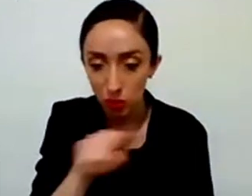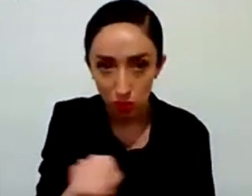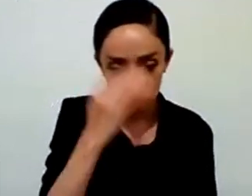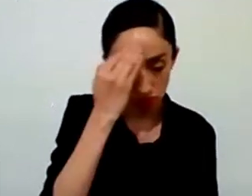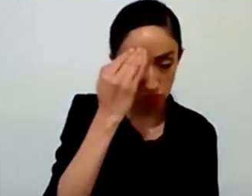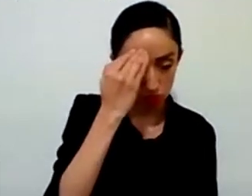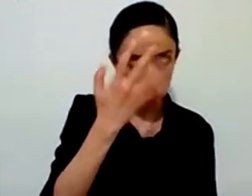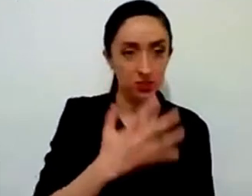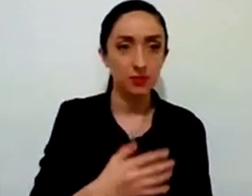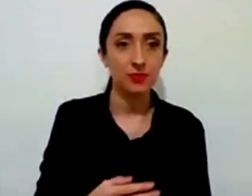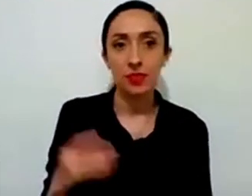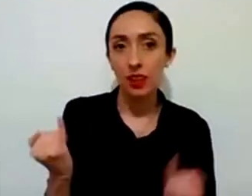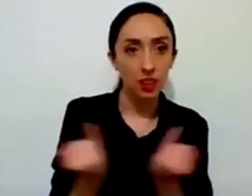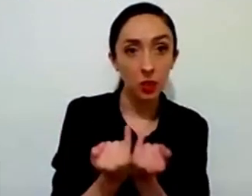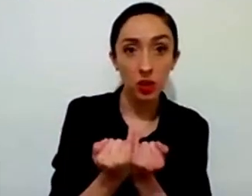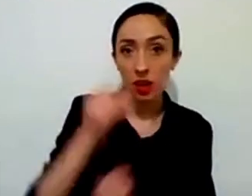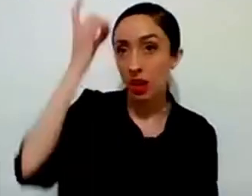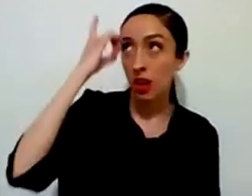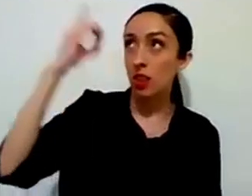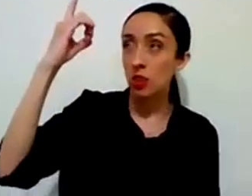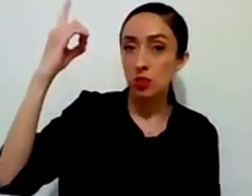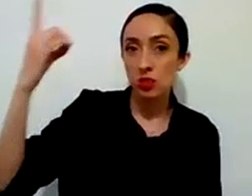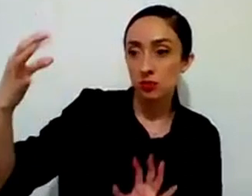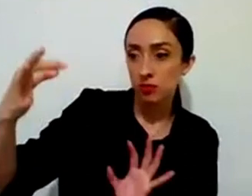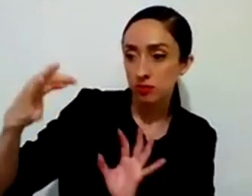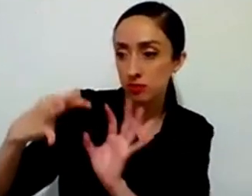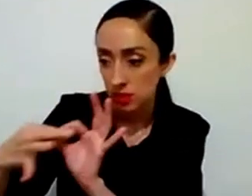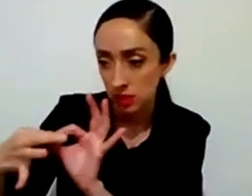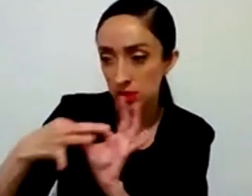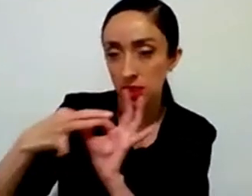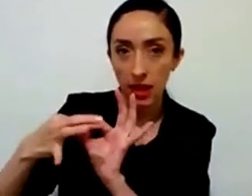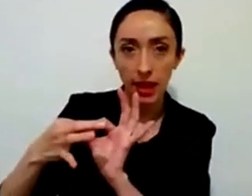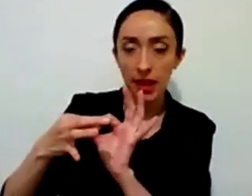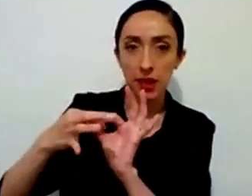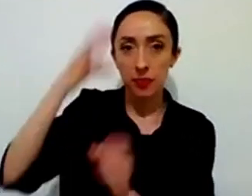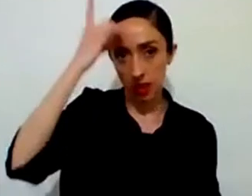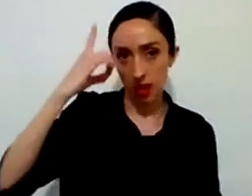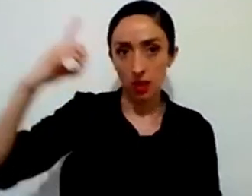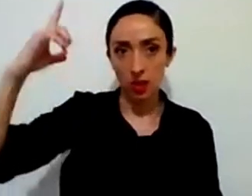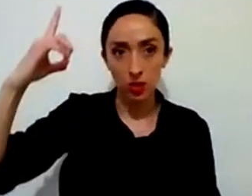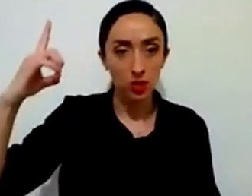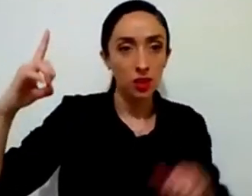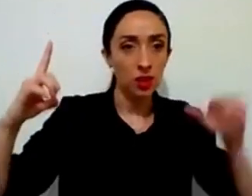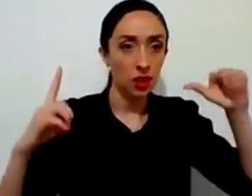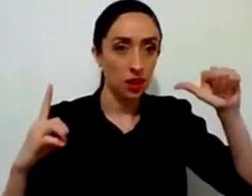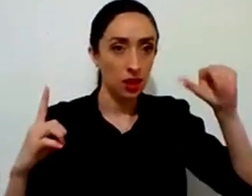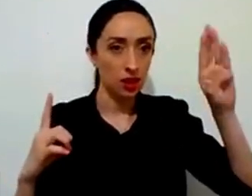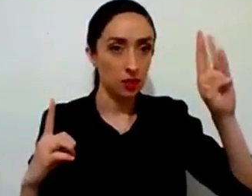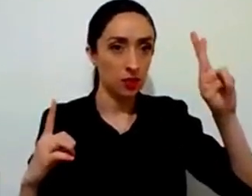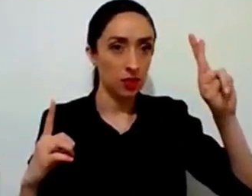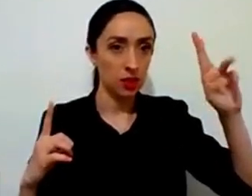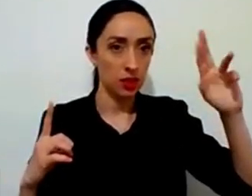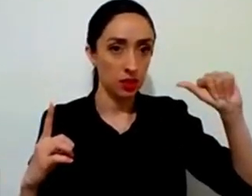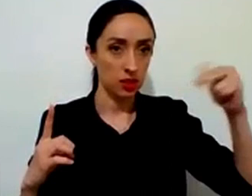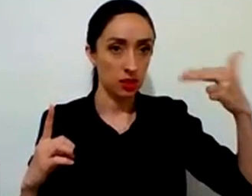empieza a hablarle a Abraham con las ideas que él entiende de un pacto como se hace lo de los